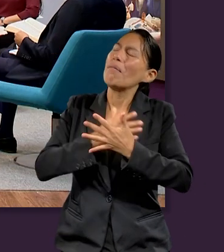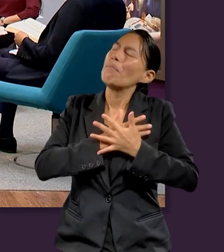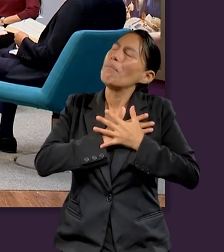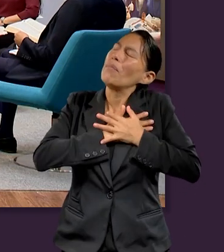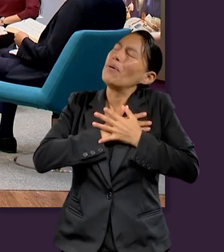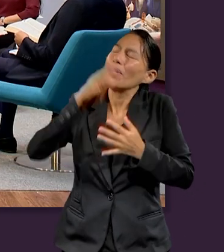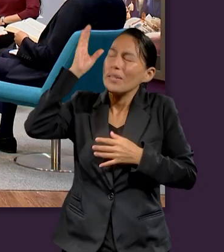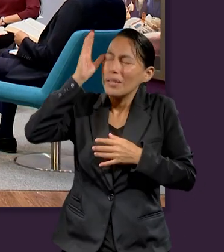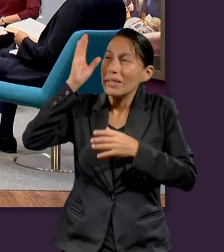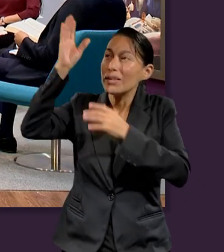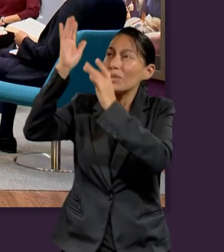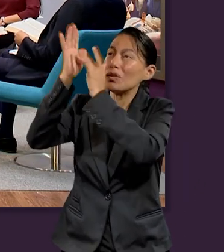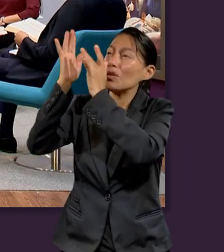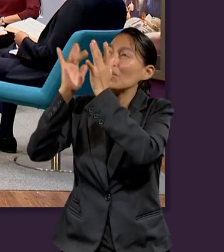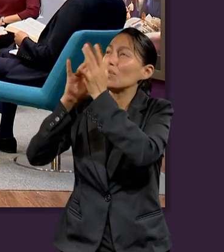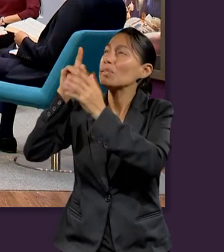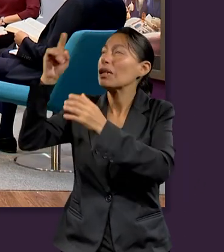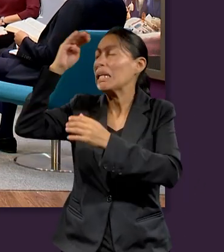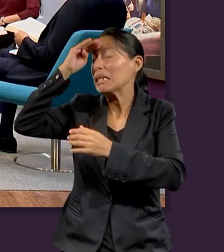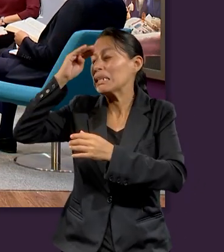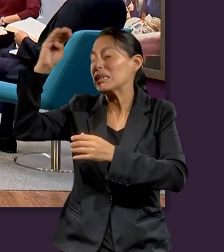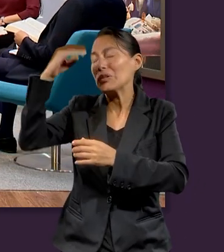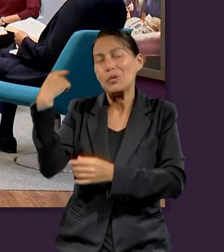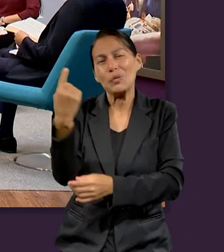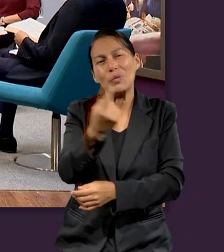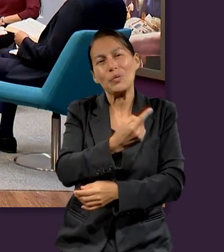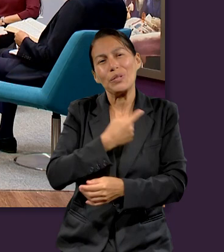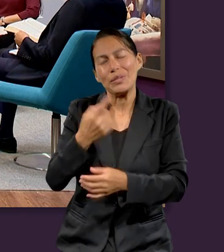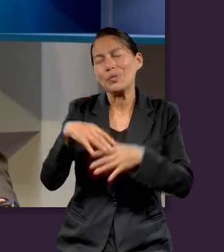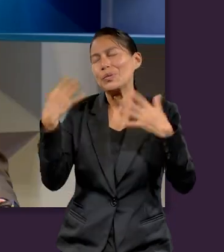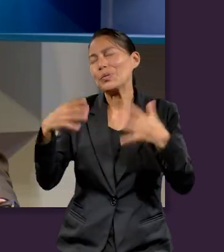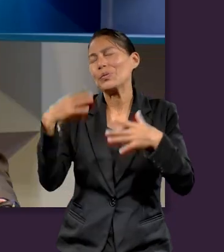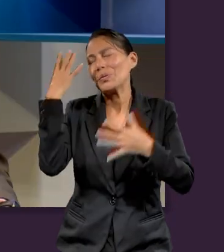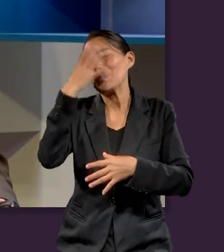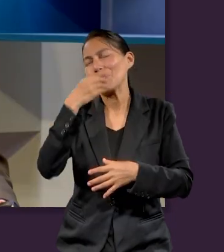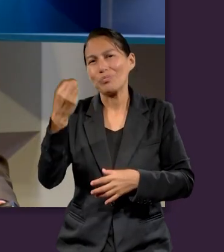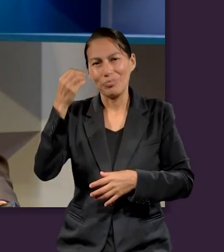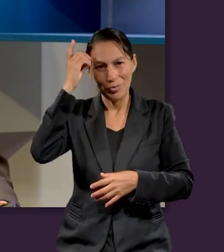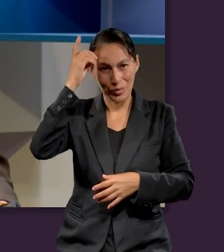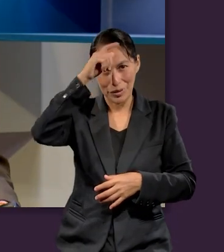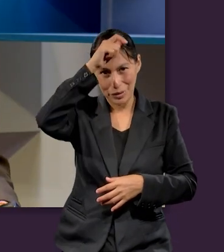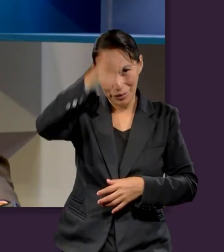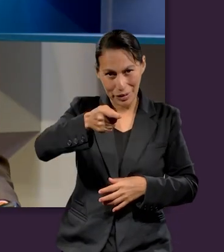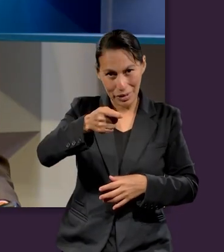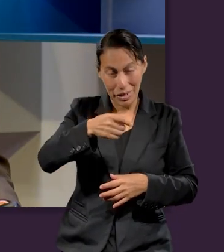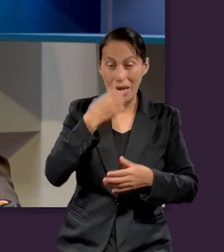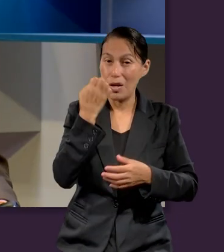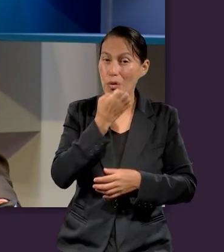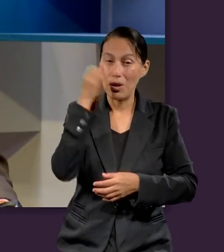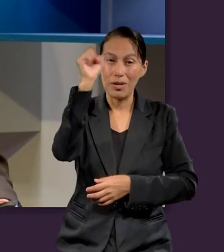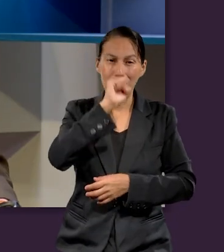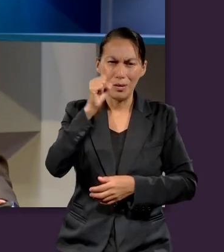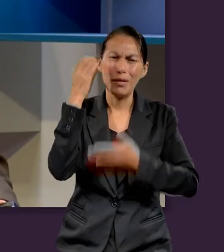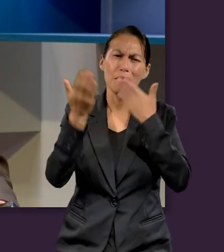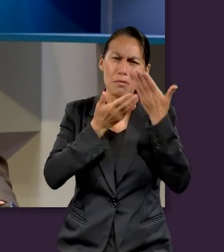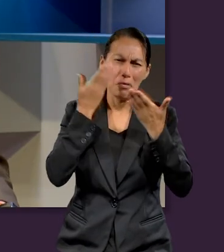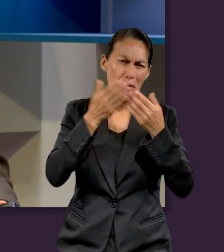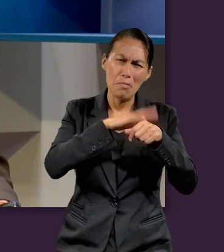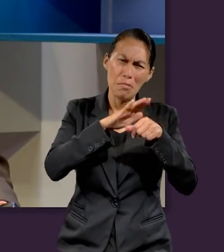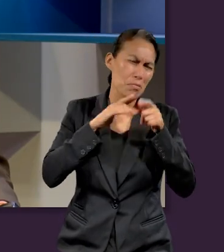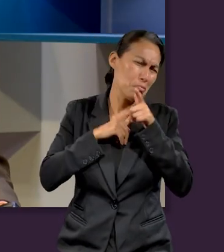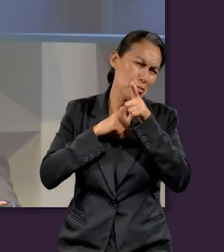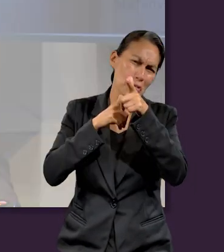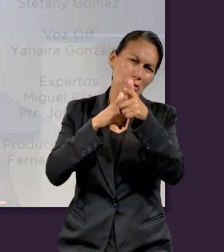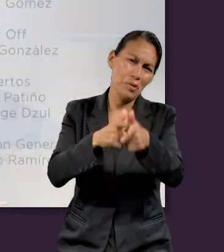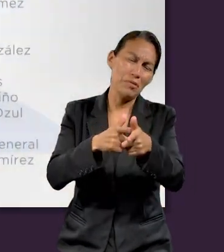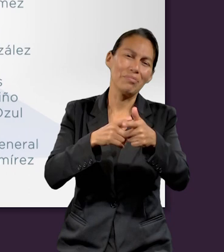Cristo Jesús. En Cristo Jesús, Señor nuestro. Que Dios los bendiga y sigan estudiando la Escuela Sabática.